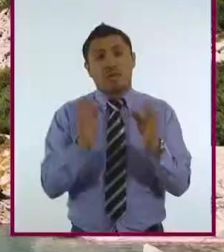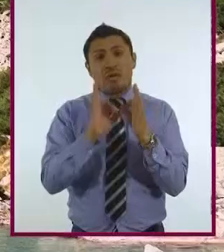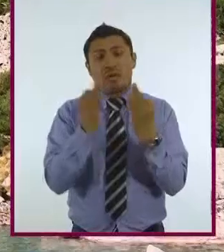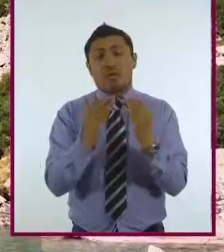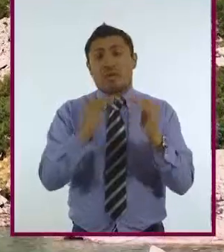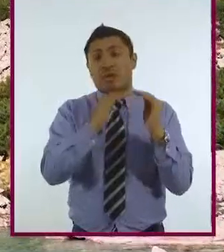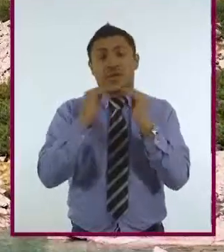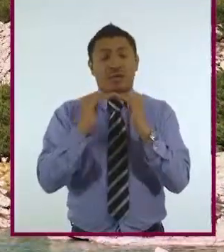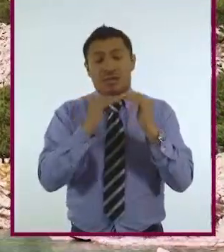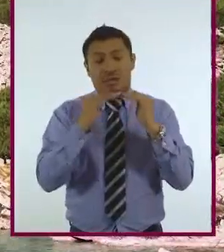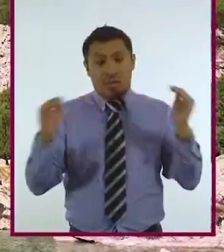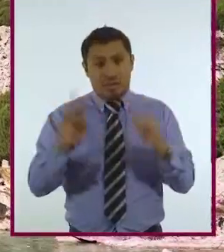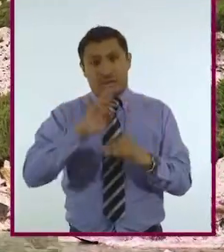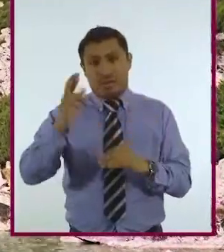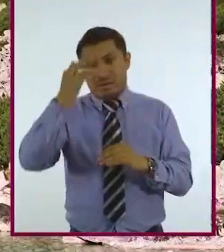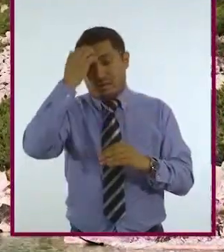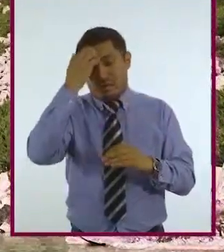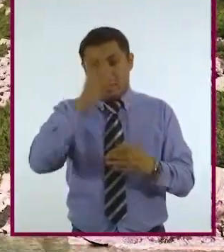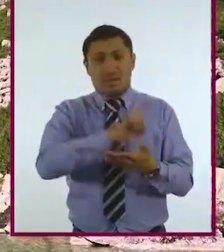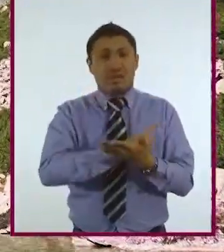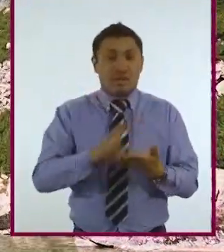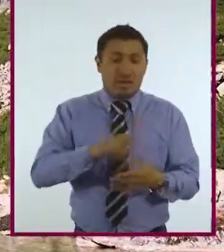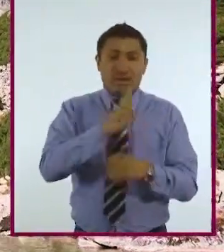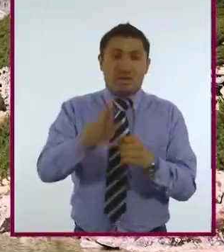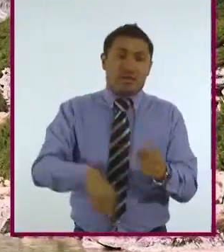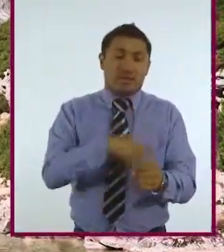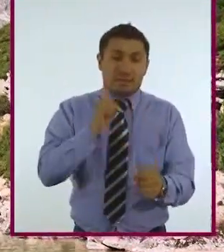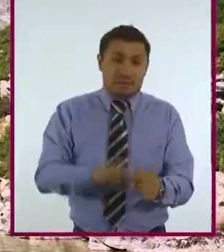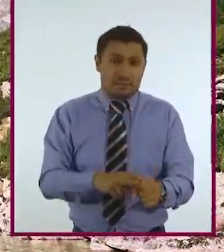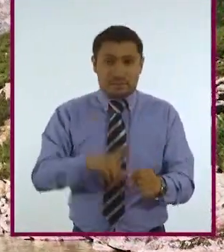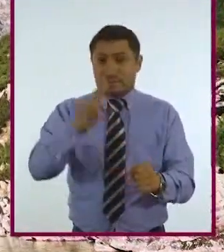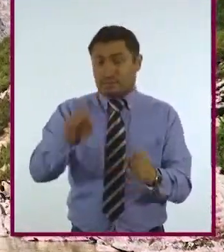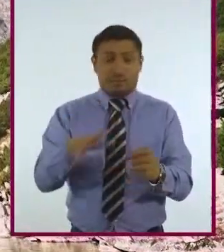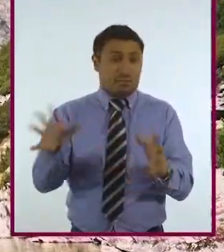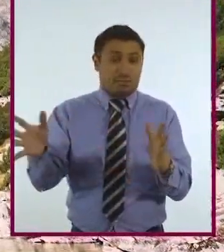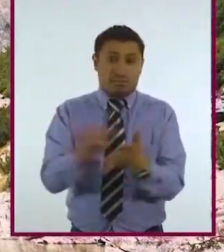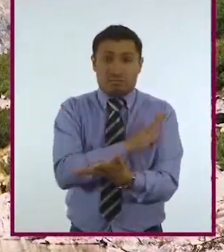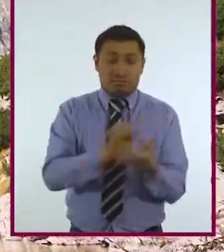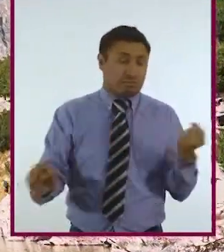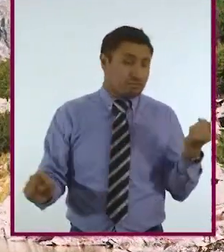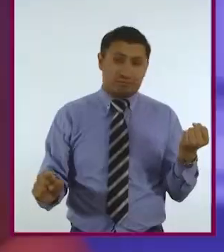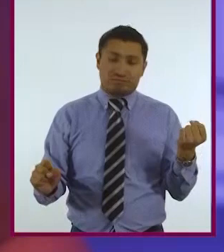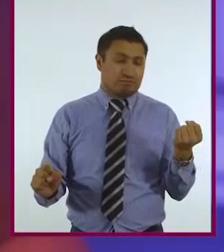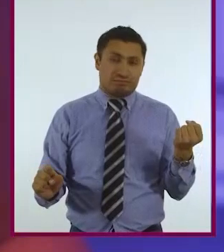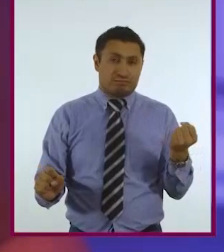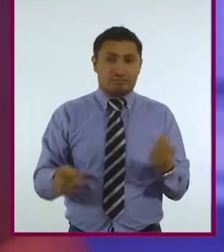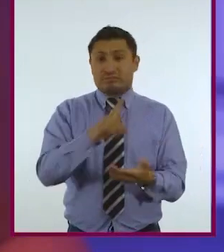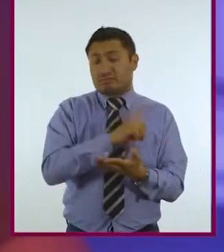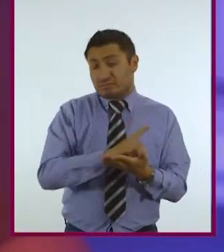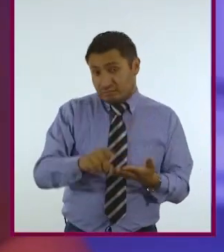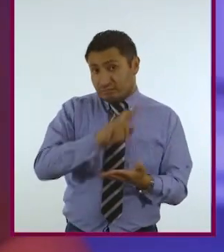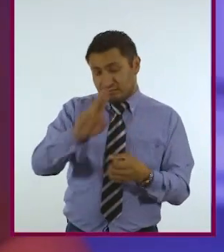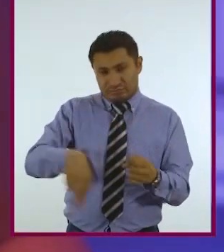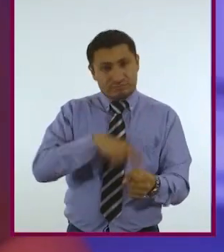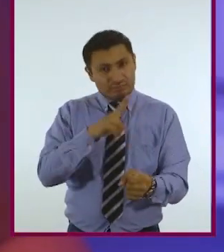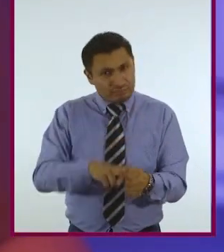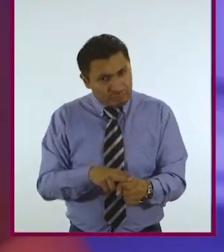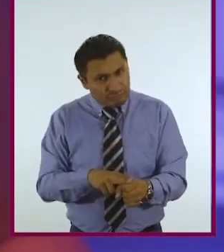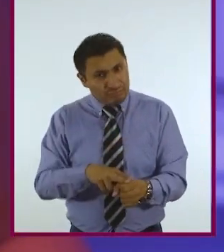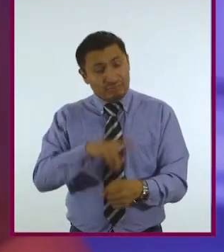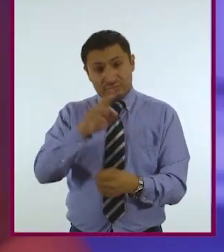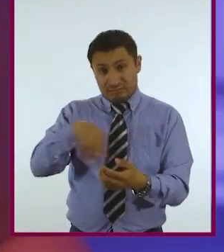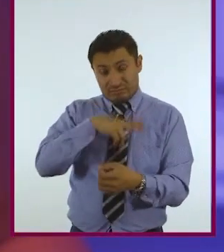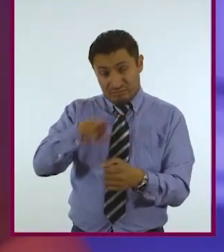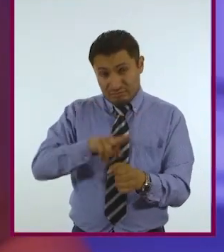equilibrada a través del reconocimiento del derecho de la naturaleza a no ser destruida por el humano. ¿Derecho de la naturaleza? ¿La